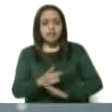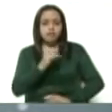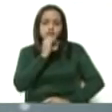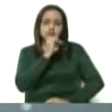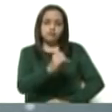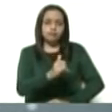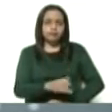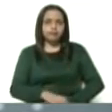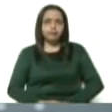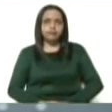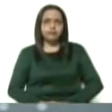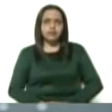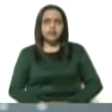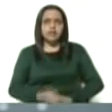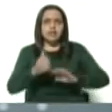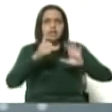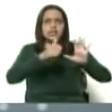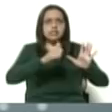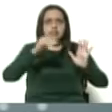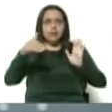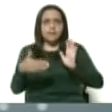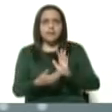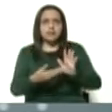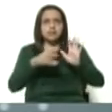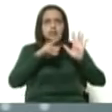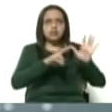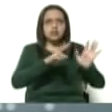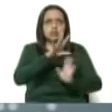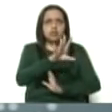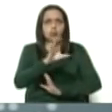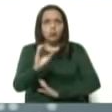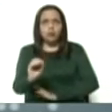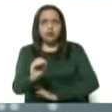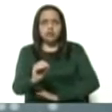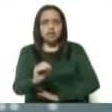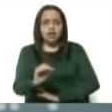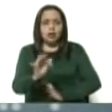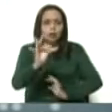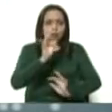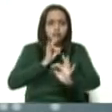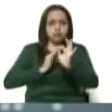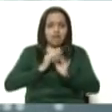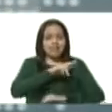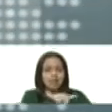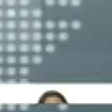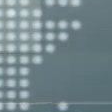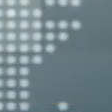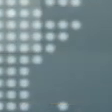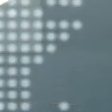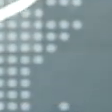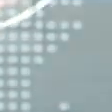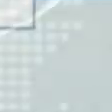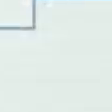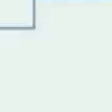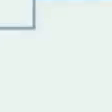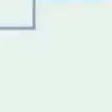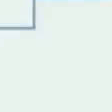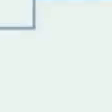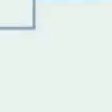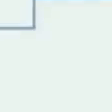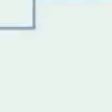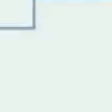6,750 casos en total entre casos nacionales y casos extranjeros.